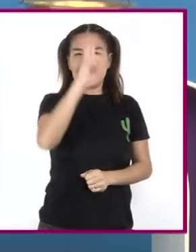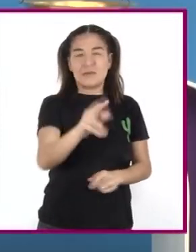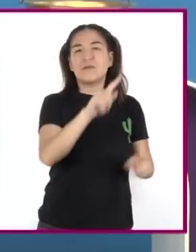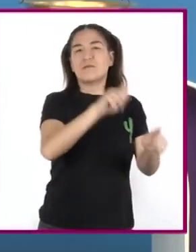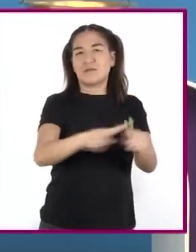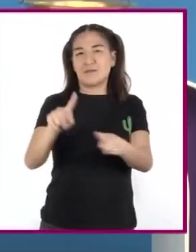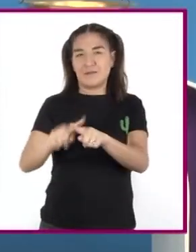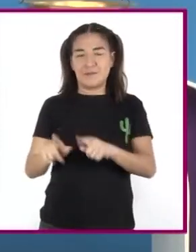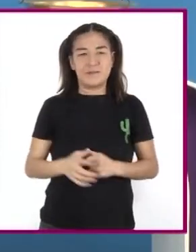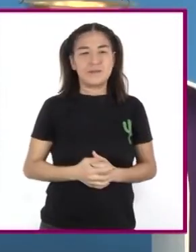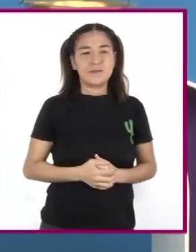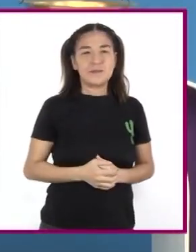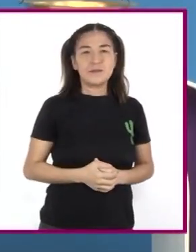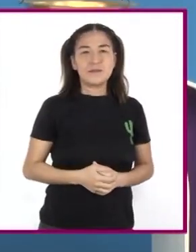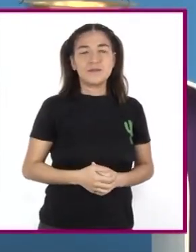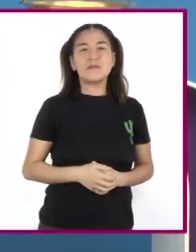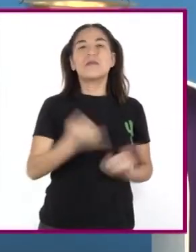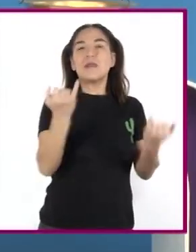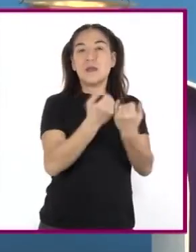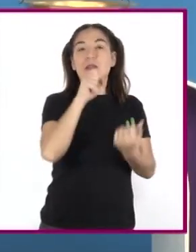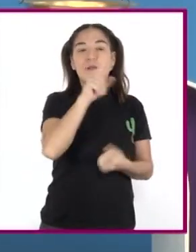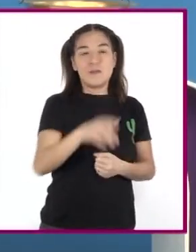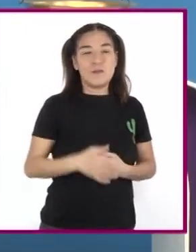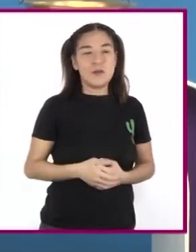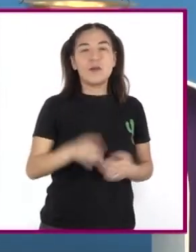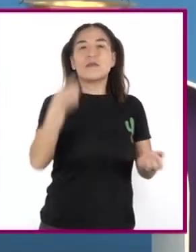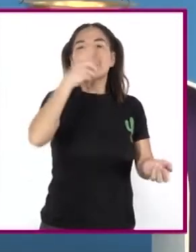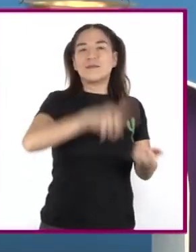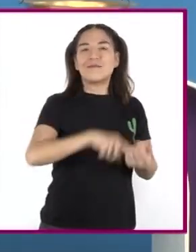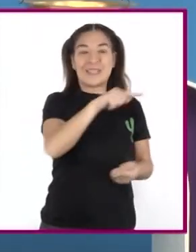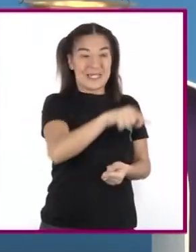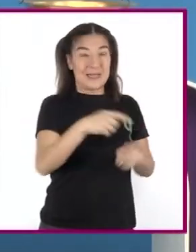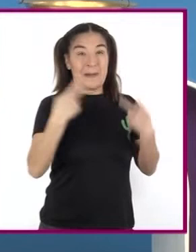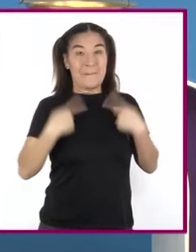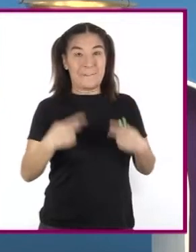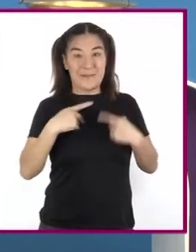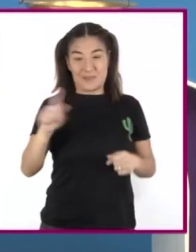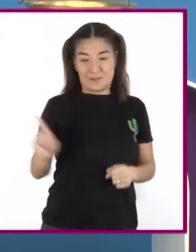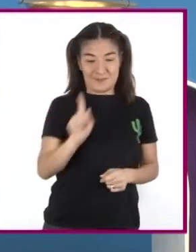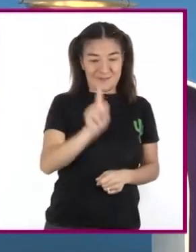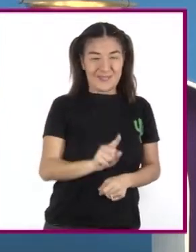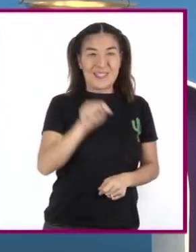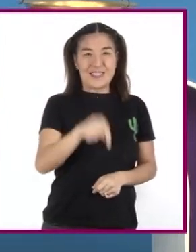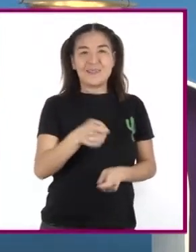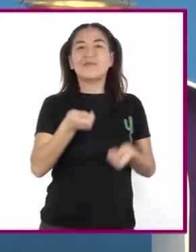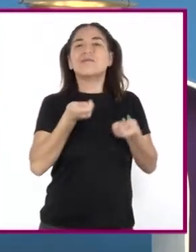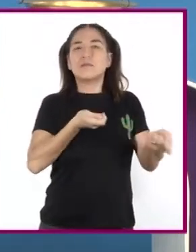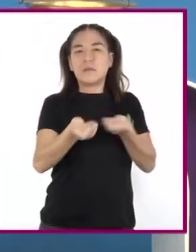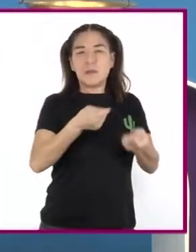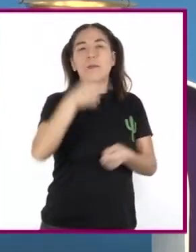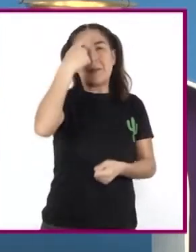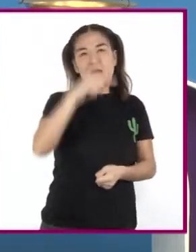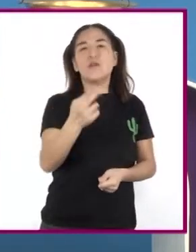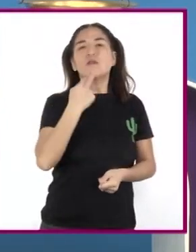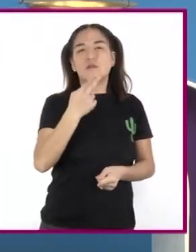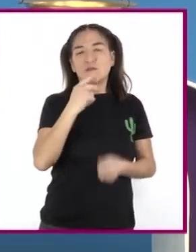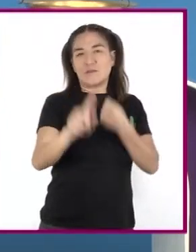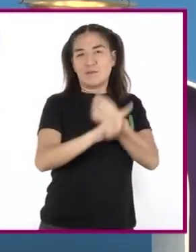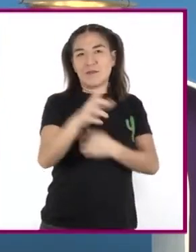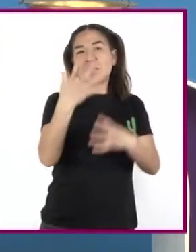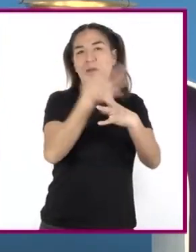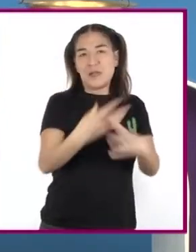La intervención De esta Tercera persona Puede ser útil Para la solución De conflictos